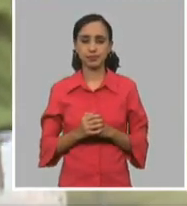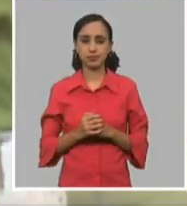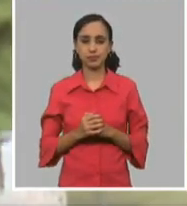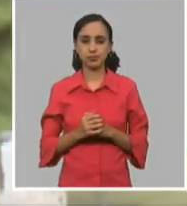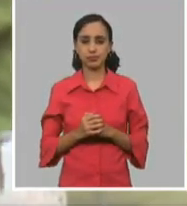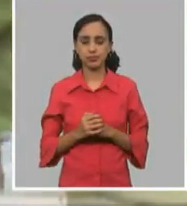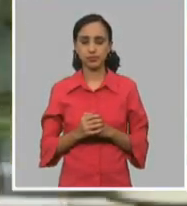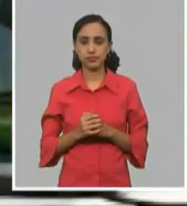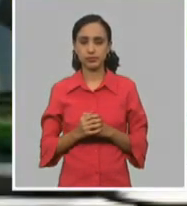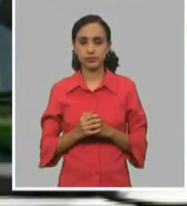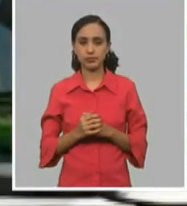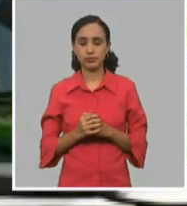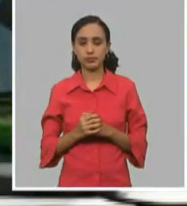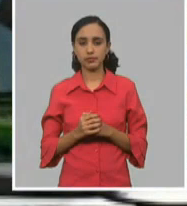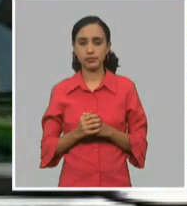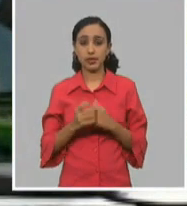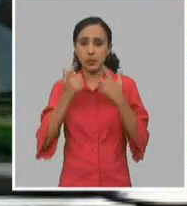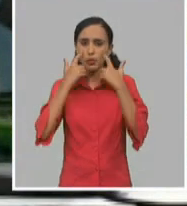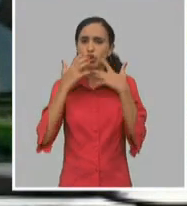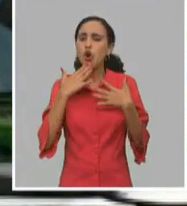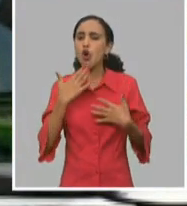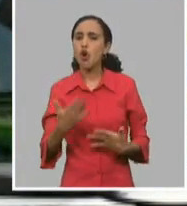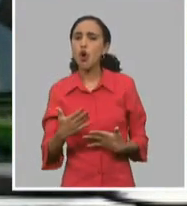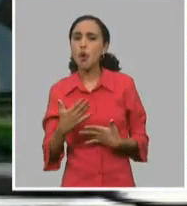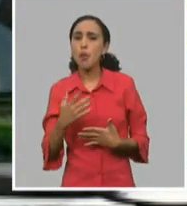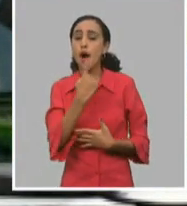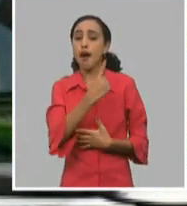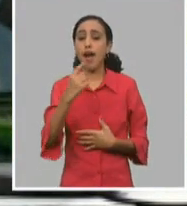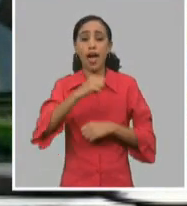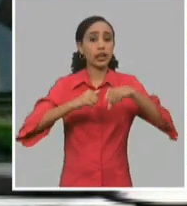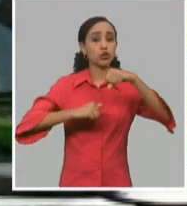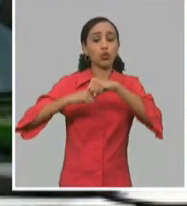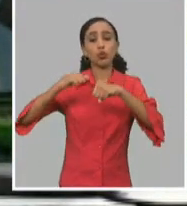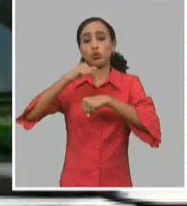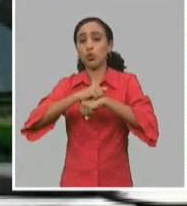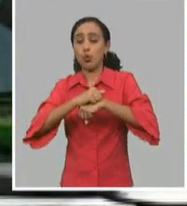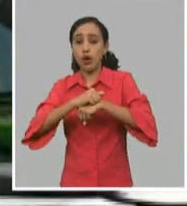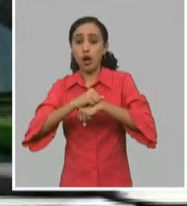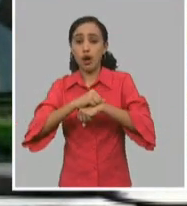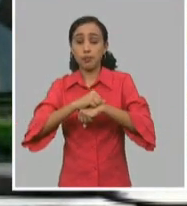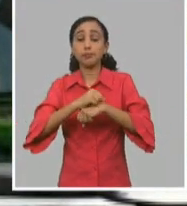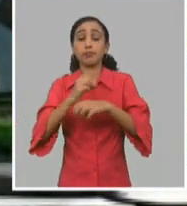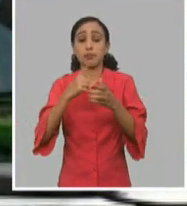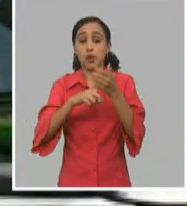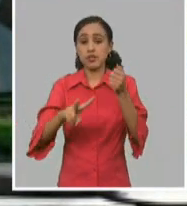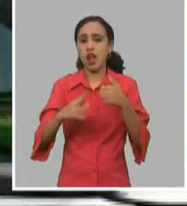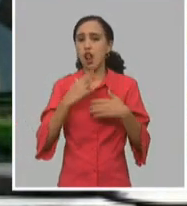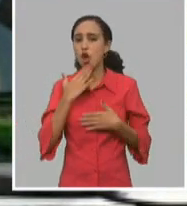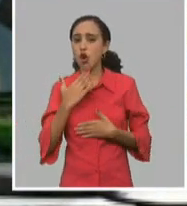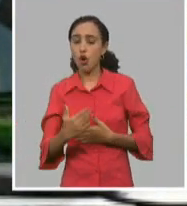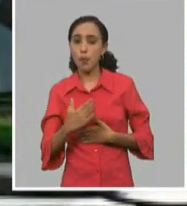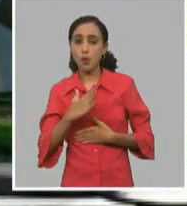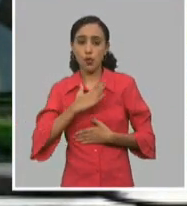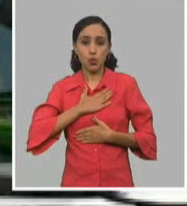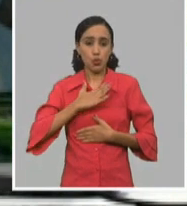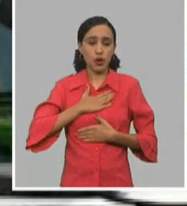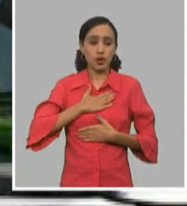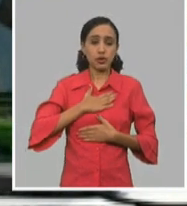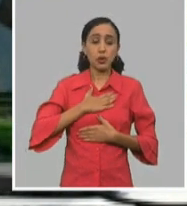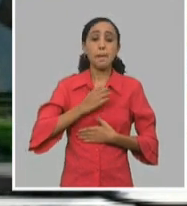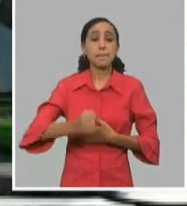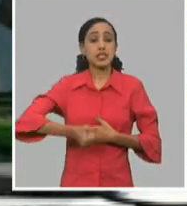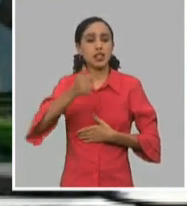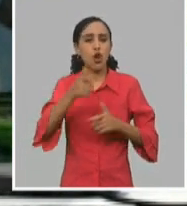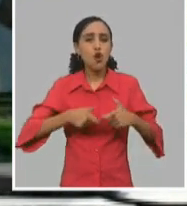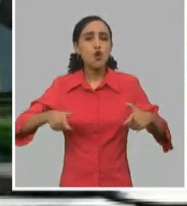todo, cómo se organizaron también las estructuras municipales, cómo nosotros logramos que los presidentes del Consejo